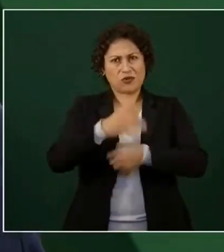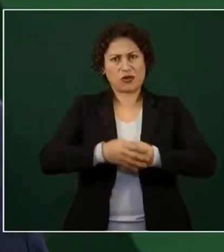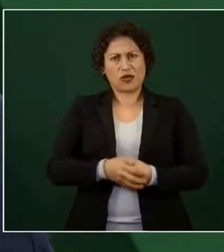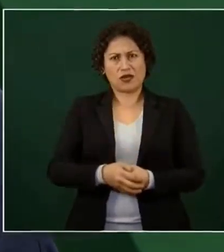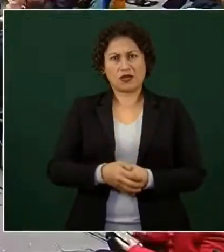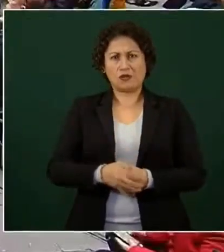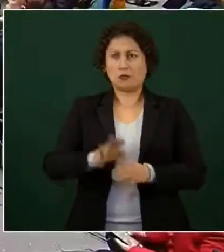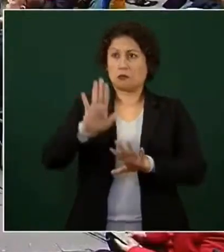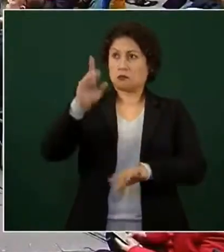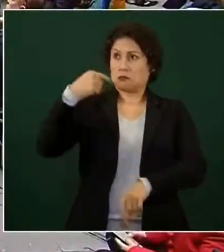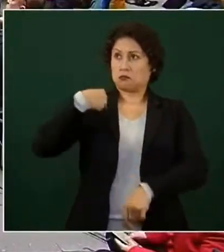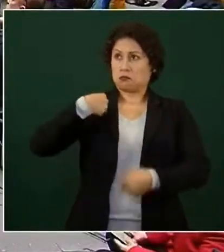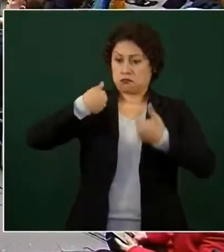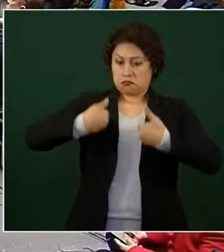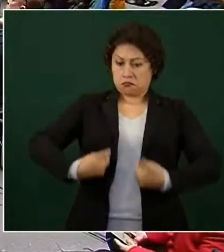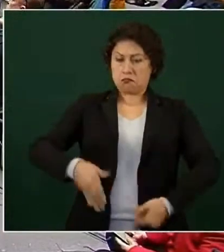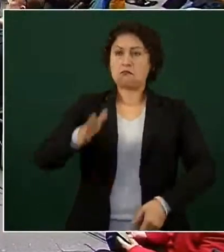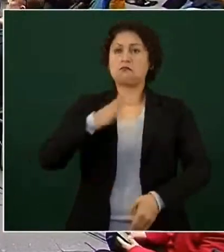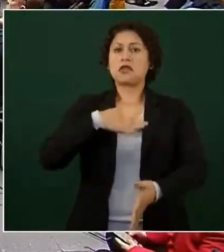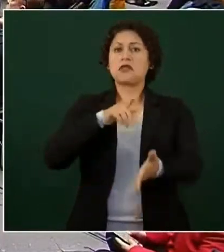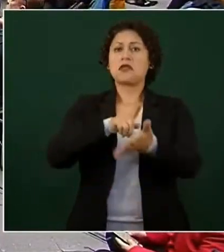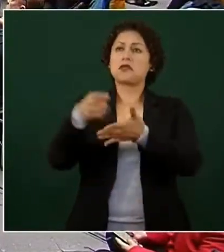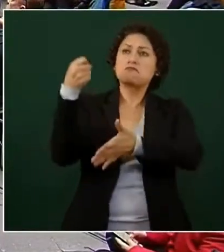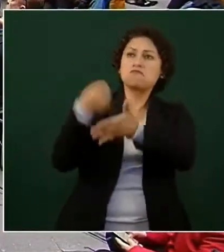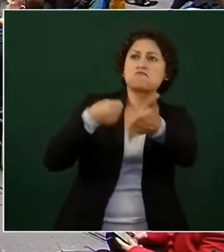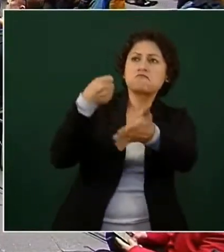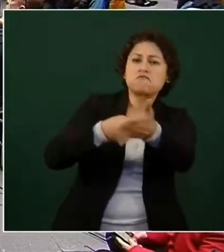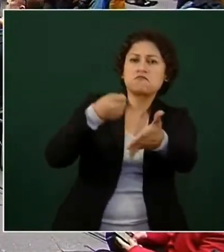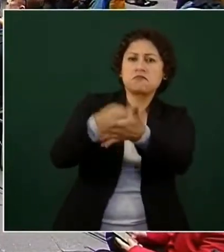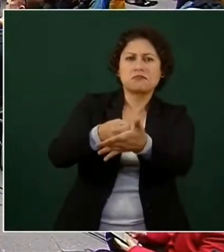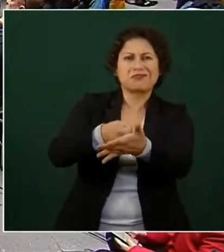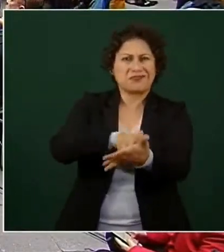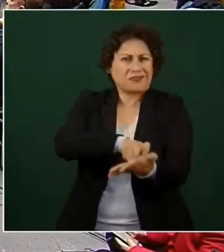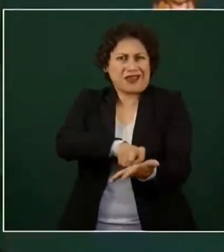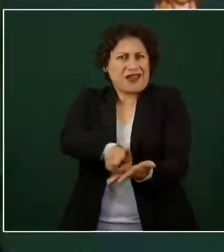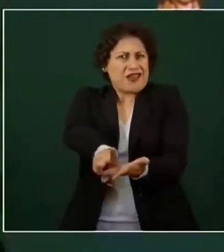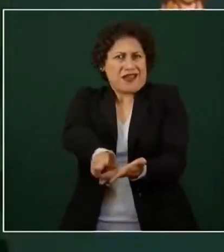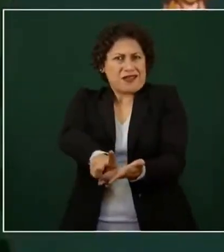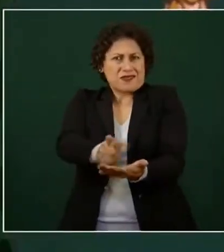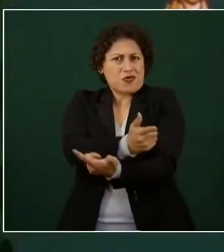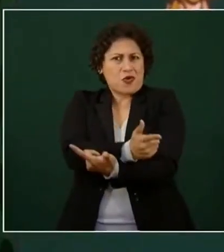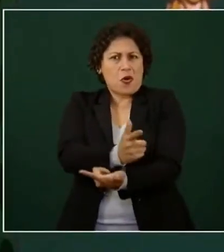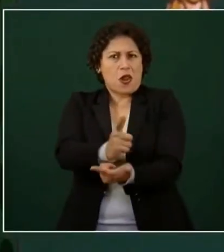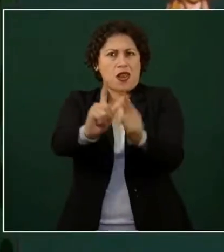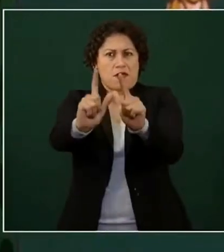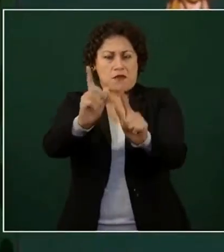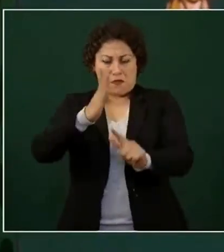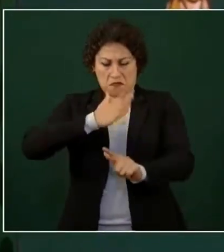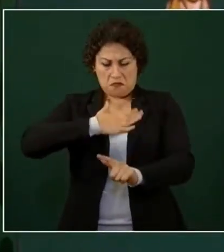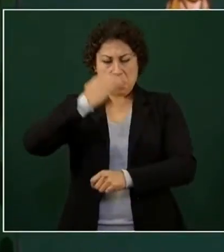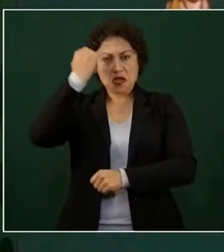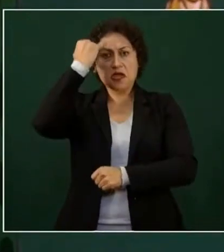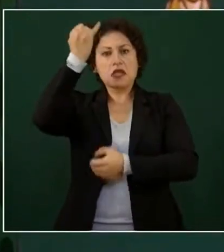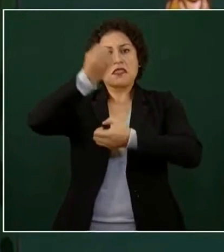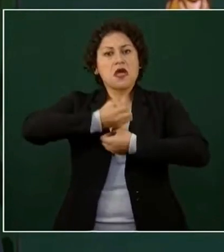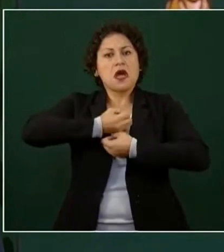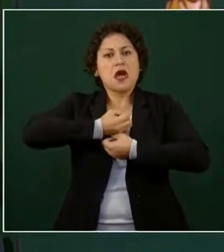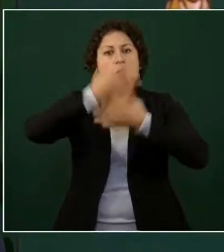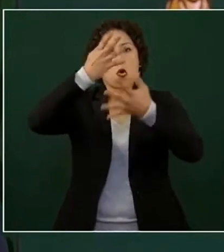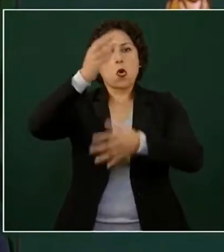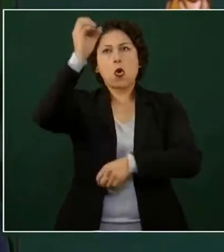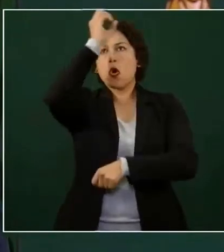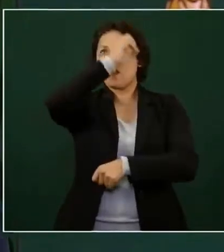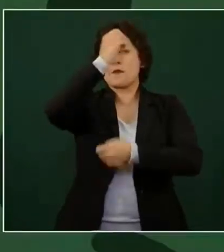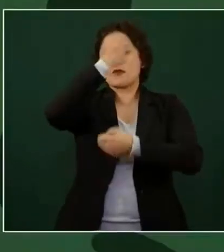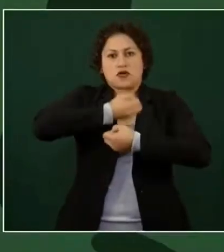un derecho que es el de la libre manifestación de las ideas, el de la libre